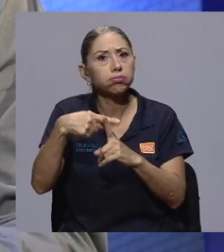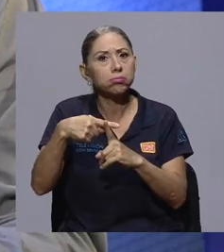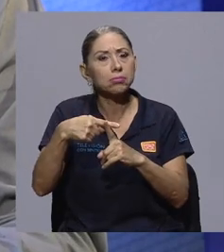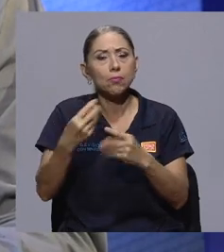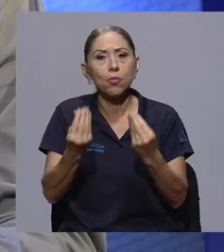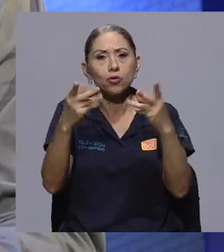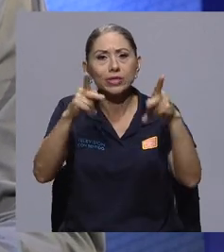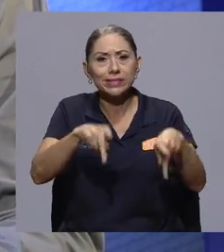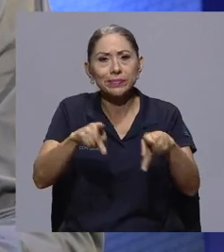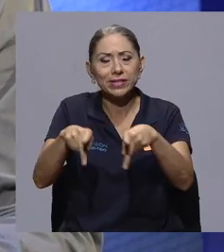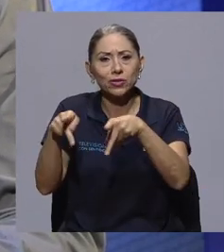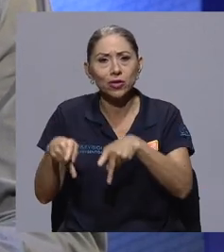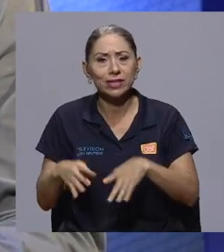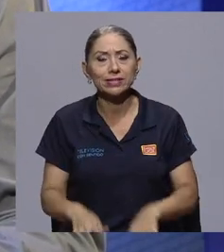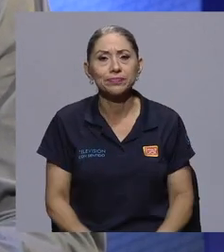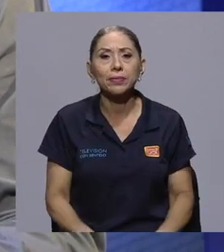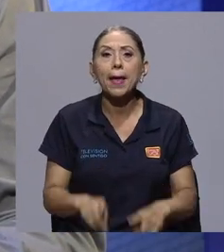verdad.